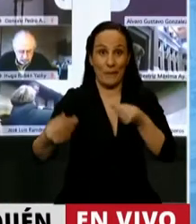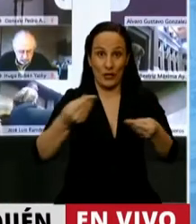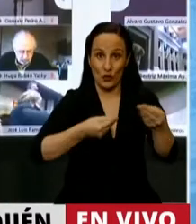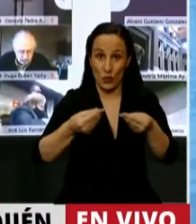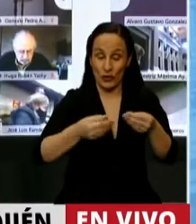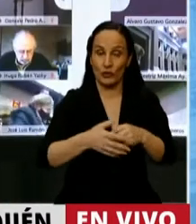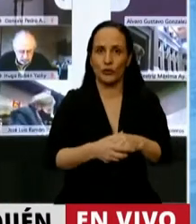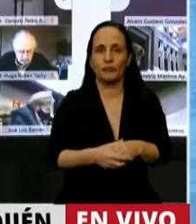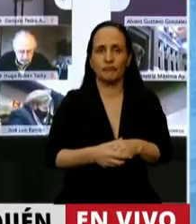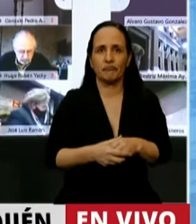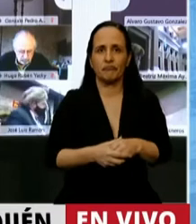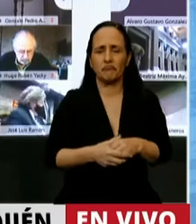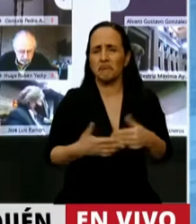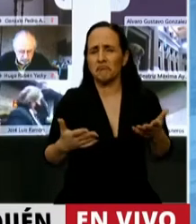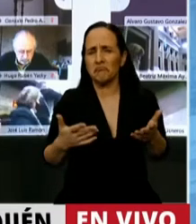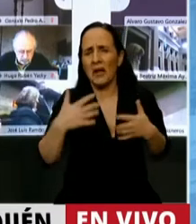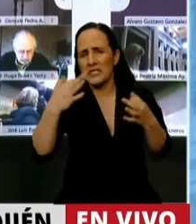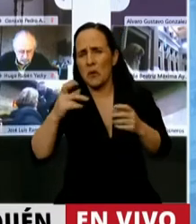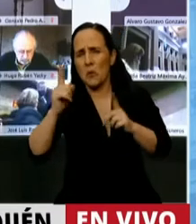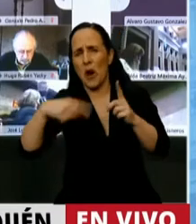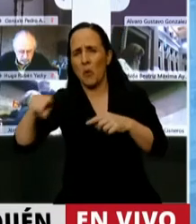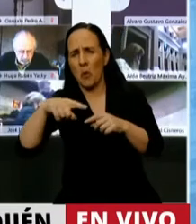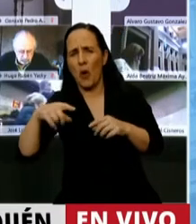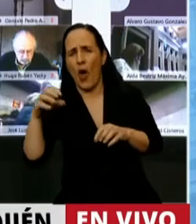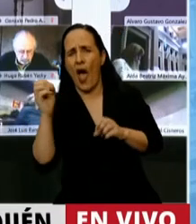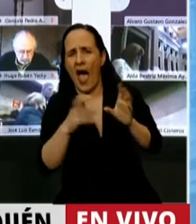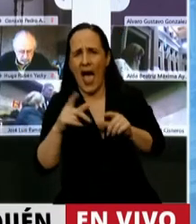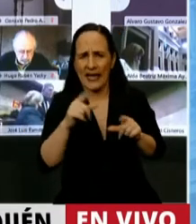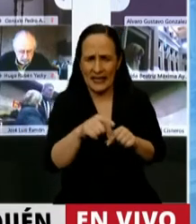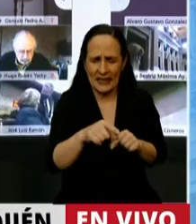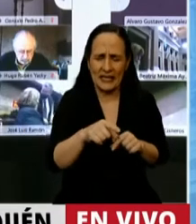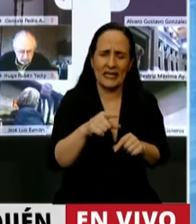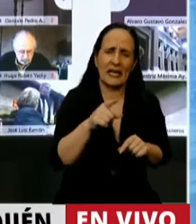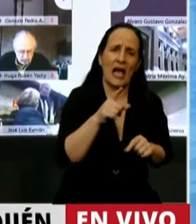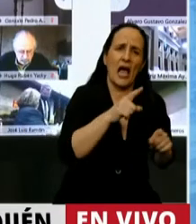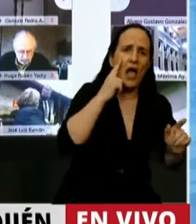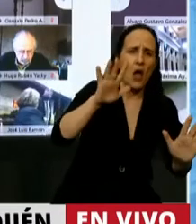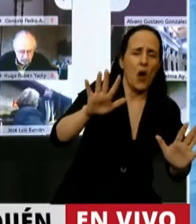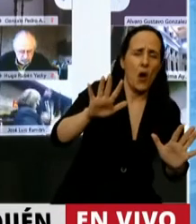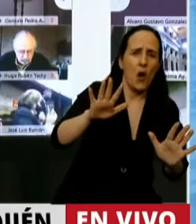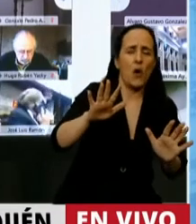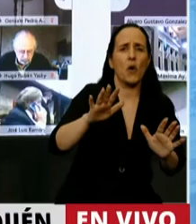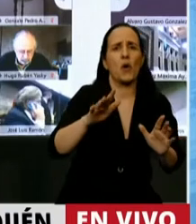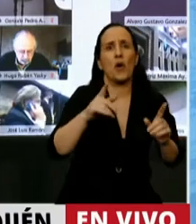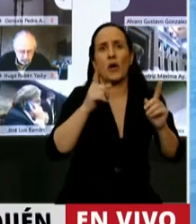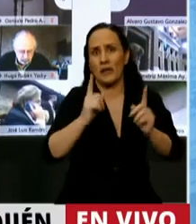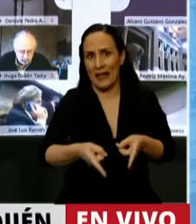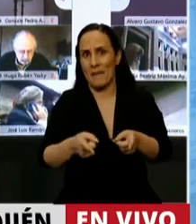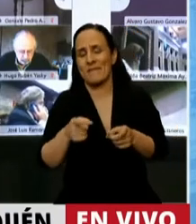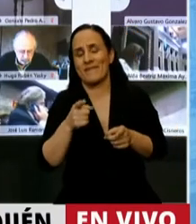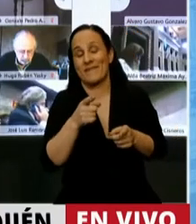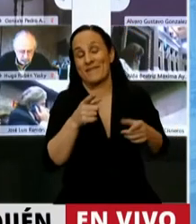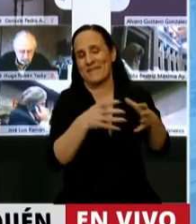que seguramente recibirá críticas y advertencias de la oposición y también el apoyo explícito de